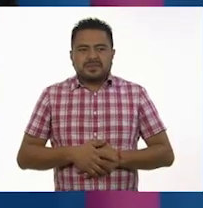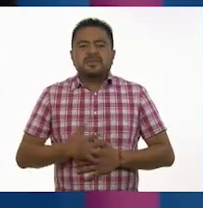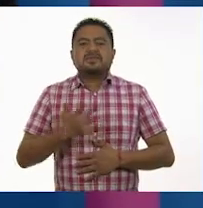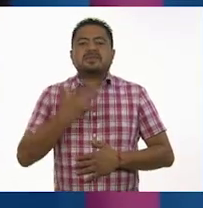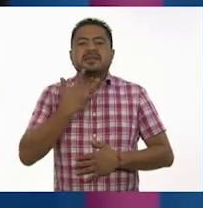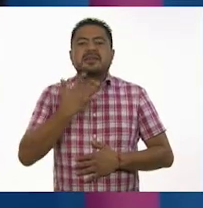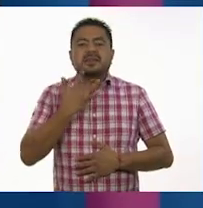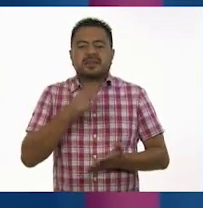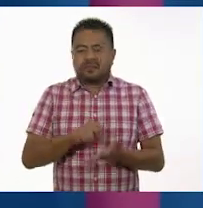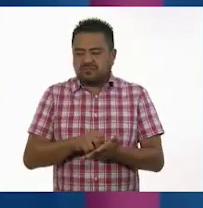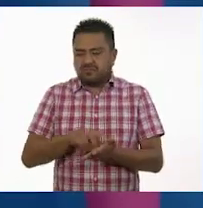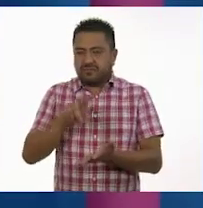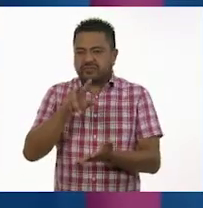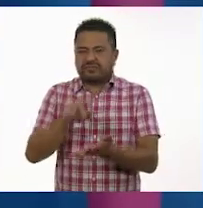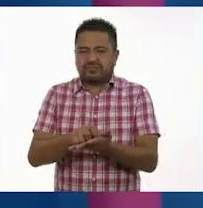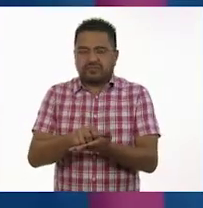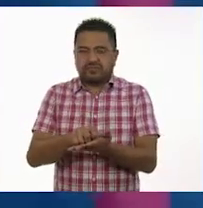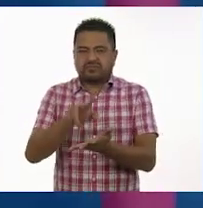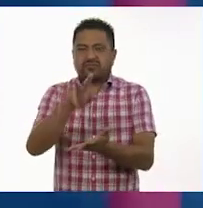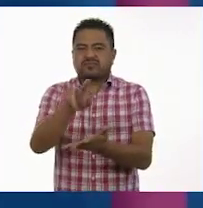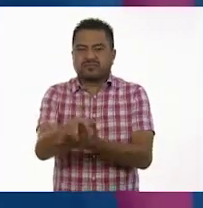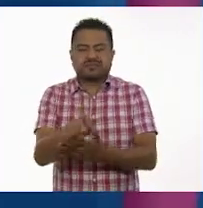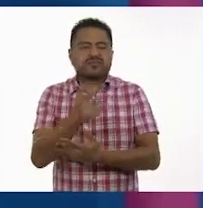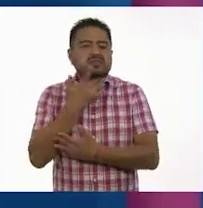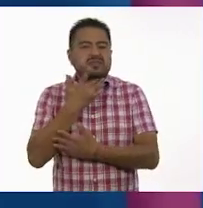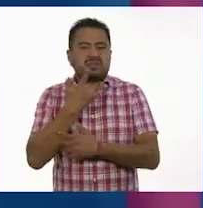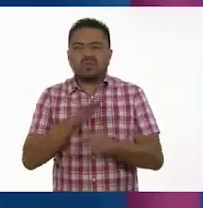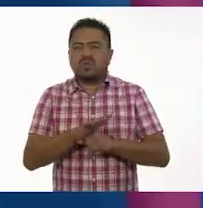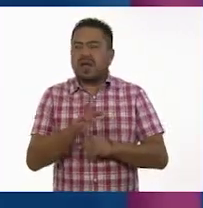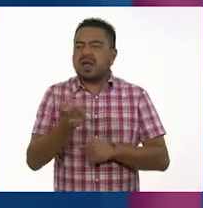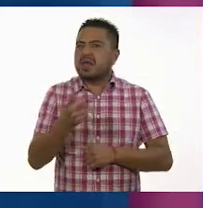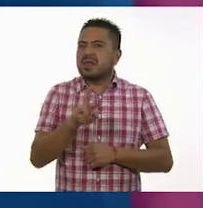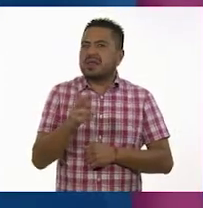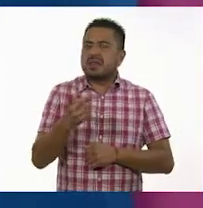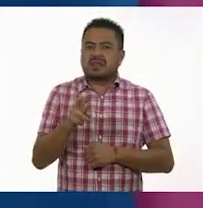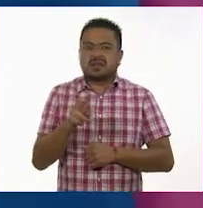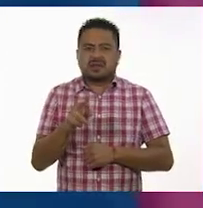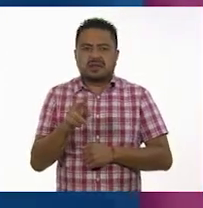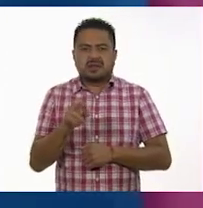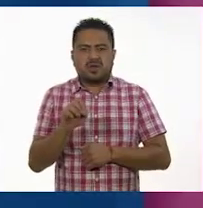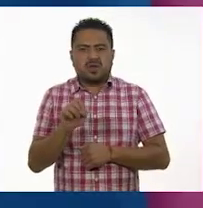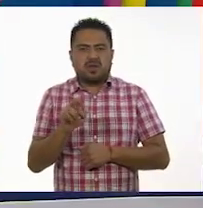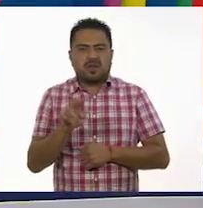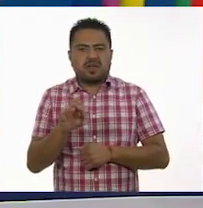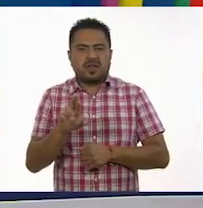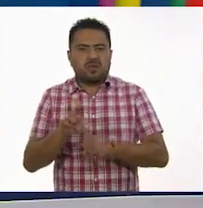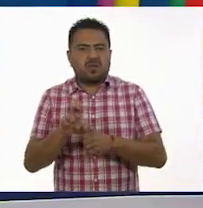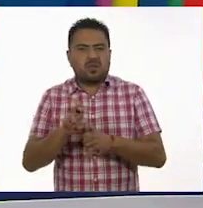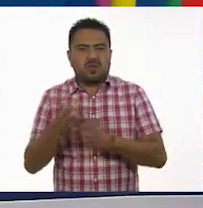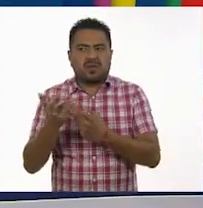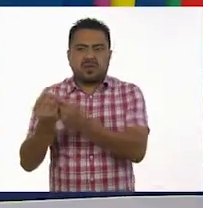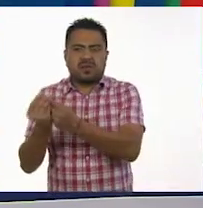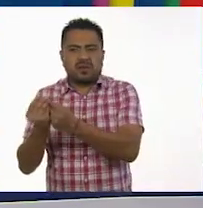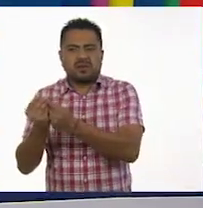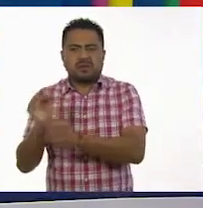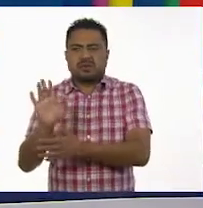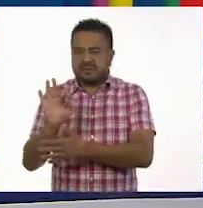Las ranas. Las ranas. Serán vivíparas u ovíparas. Ovíparas. Perfecto.